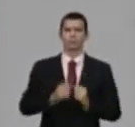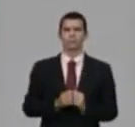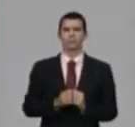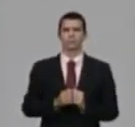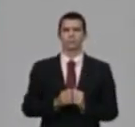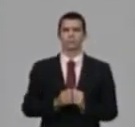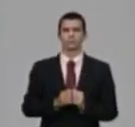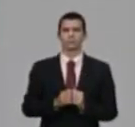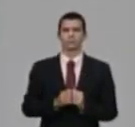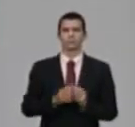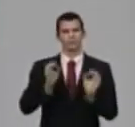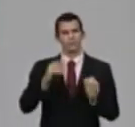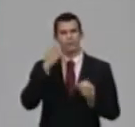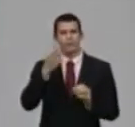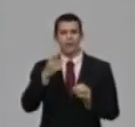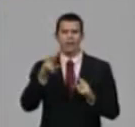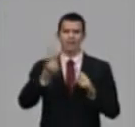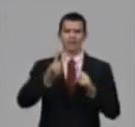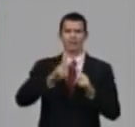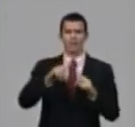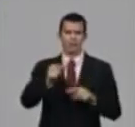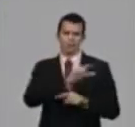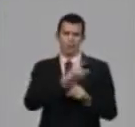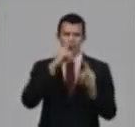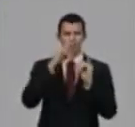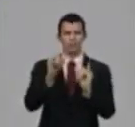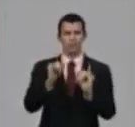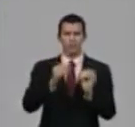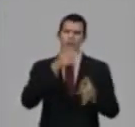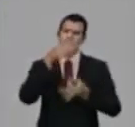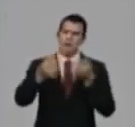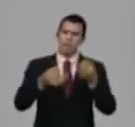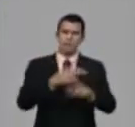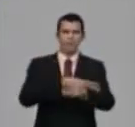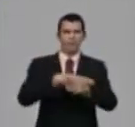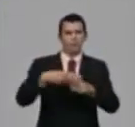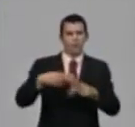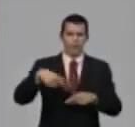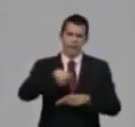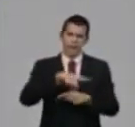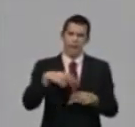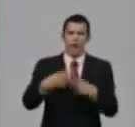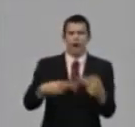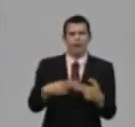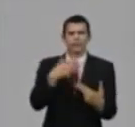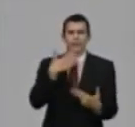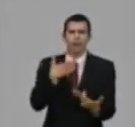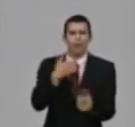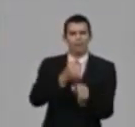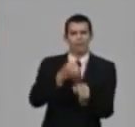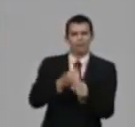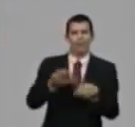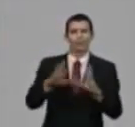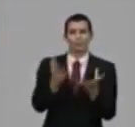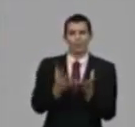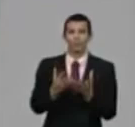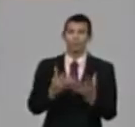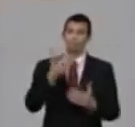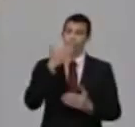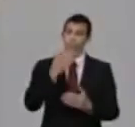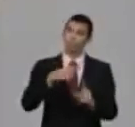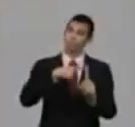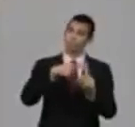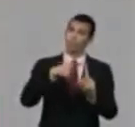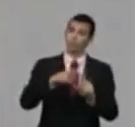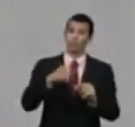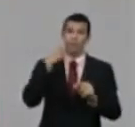grupo de historias de vida. O sea, verdaderamente se ha hecho un reflejo en la televisión, en las